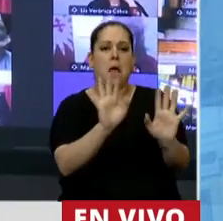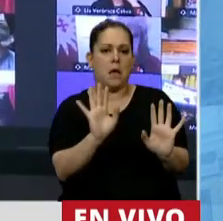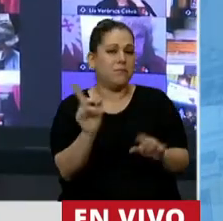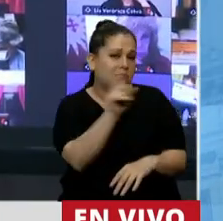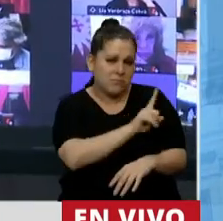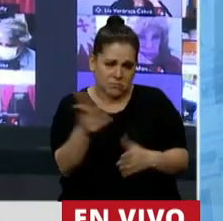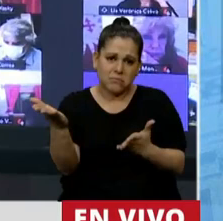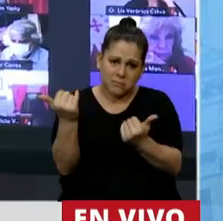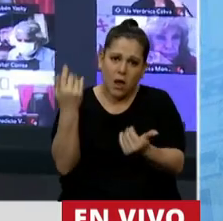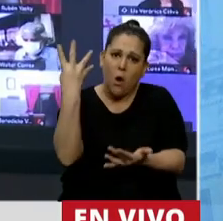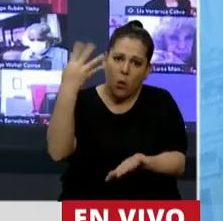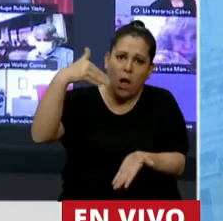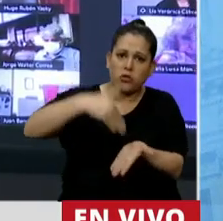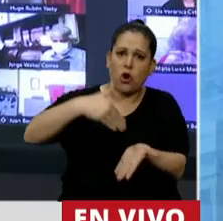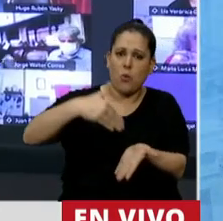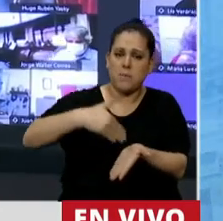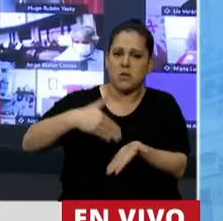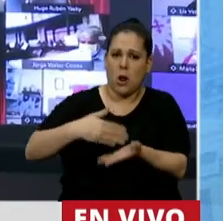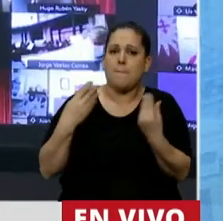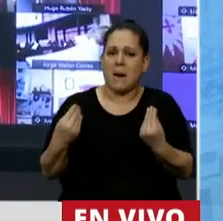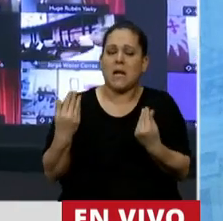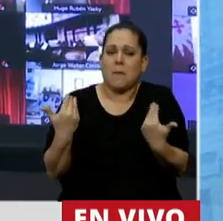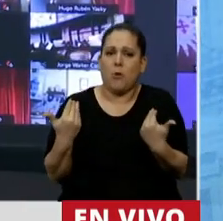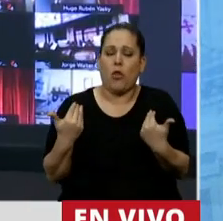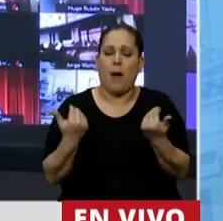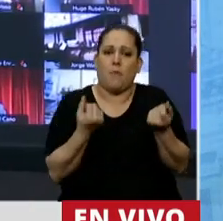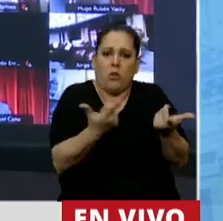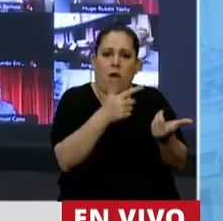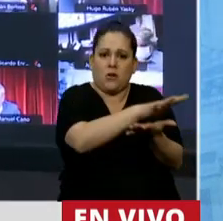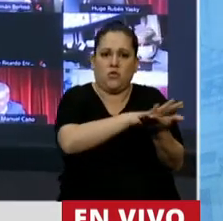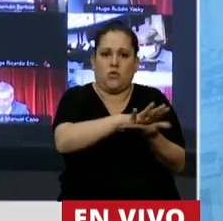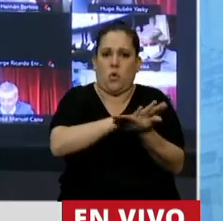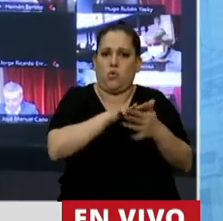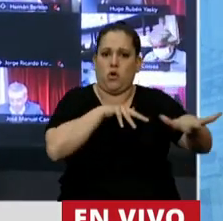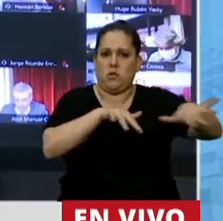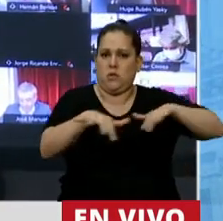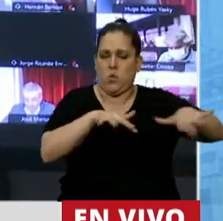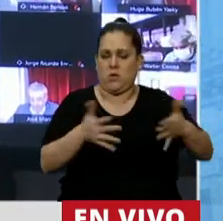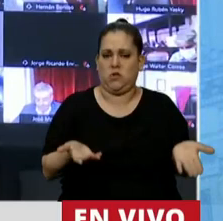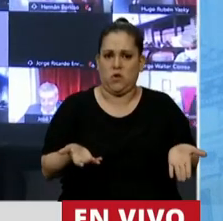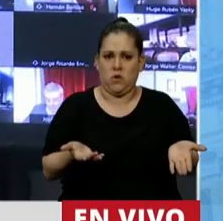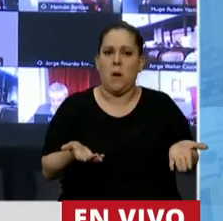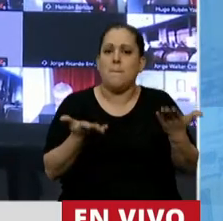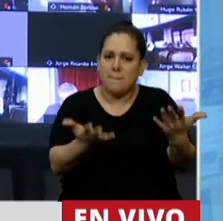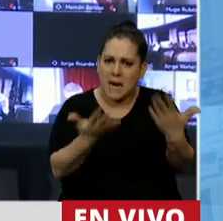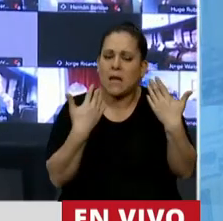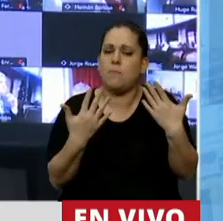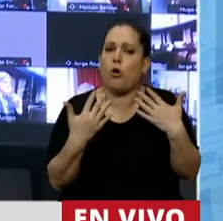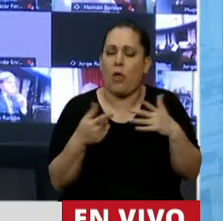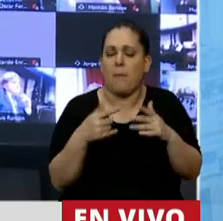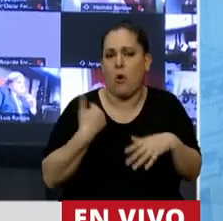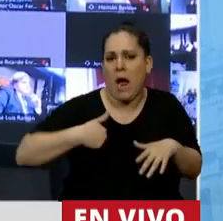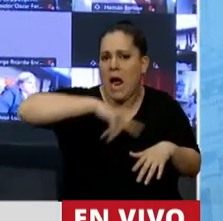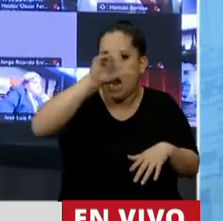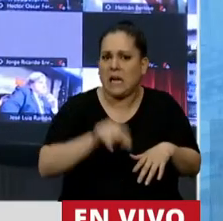4 millones para que podamos sostener... vayamos redondeando. Para que podamos sostener para que podamos sostener este